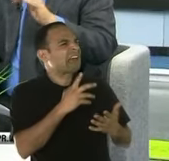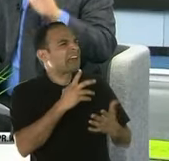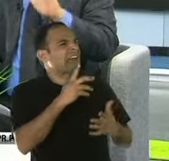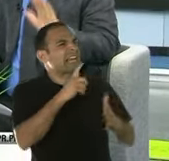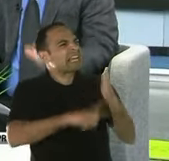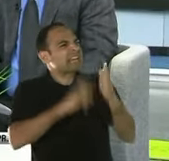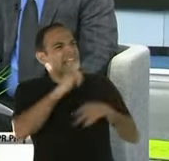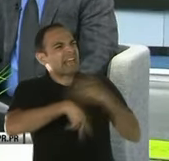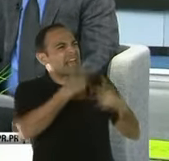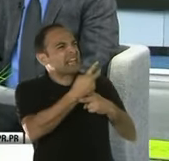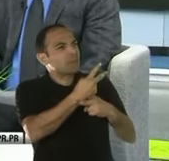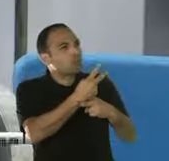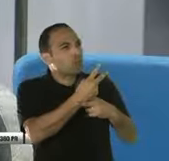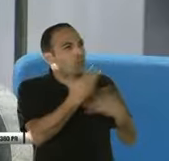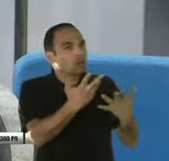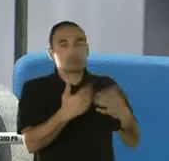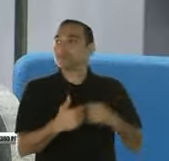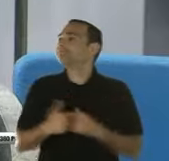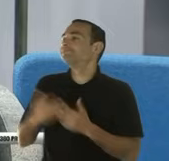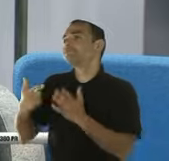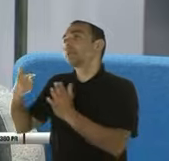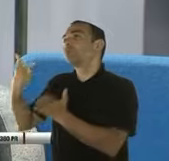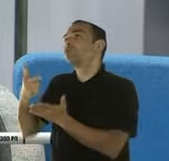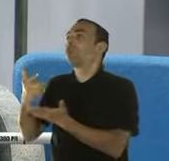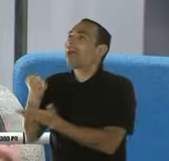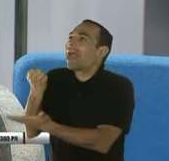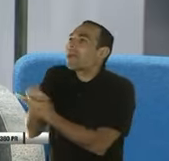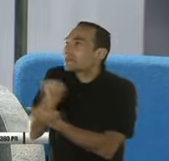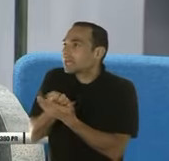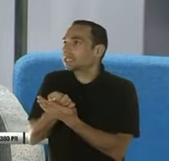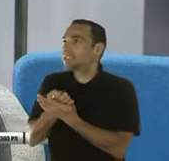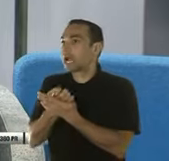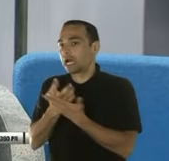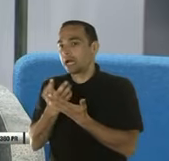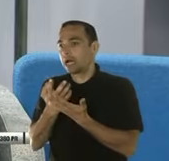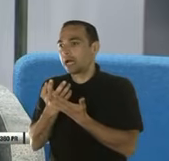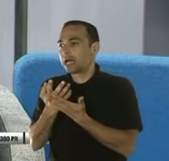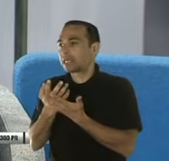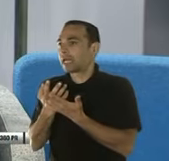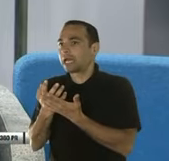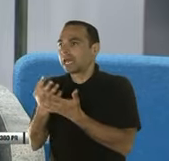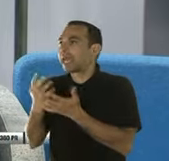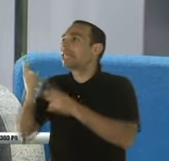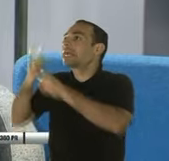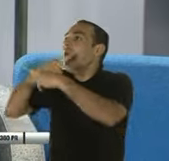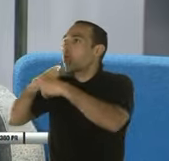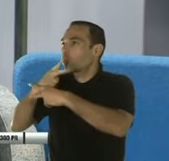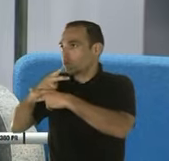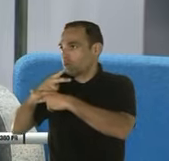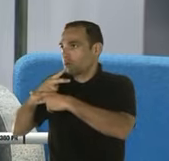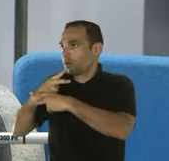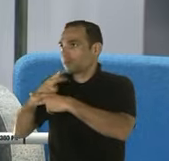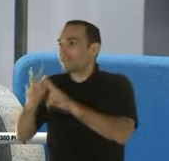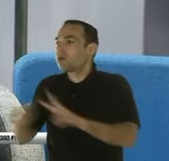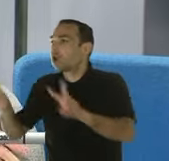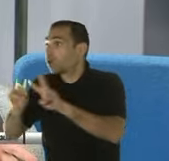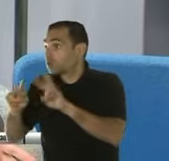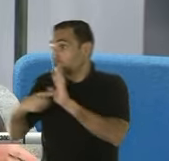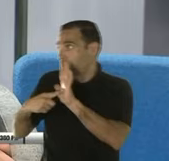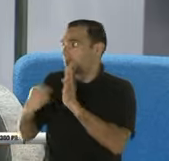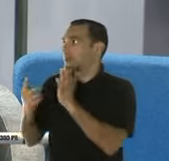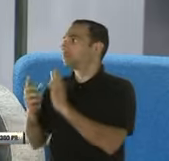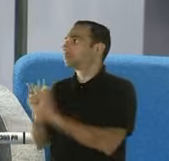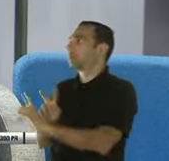Pues básicamente la evidencia de las pérdidas y de cómo se está calculando el valor antes, el valor después, si hubo algún tipo de reclamación a FEMA o